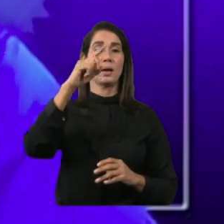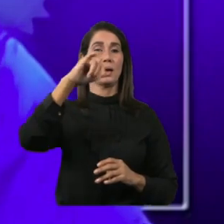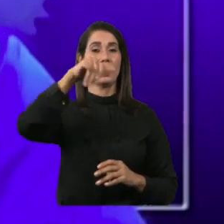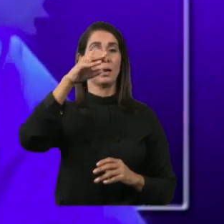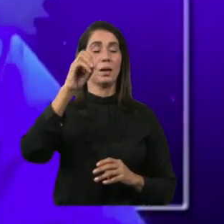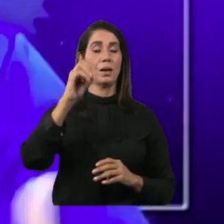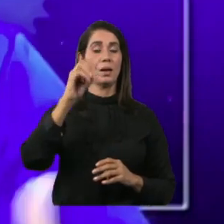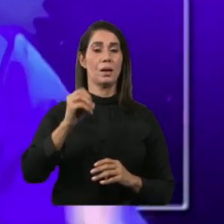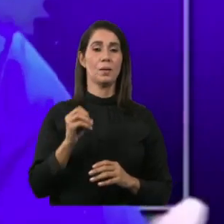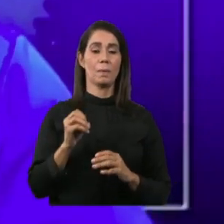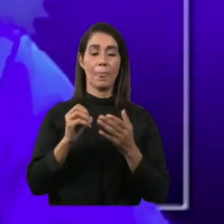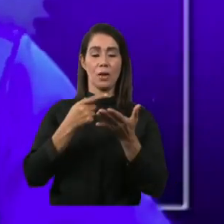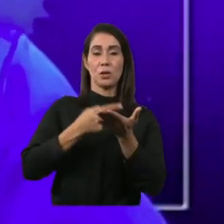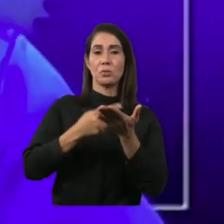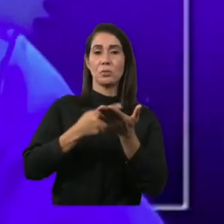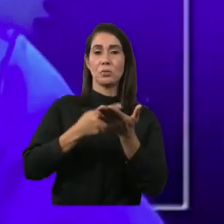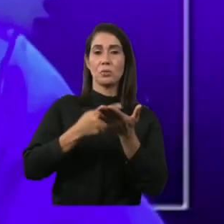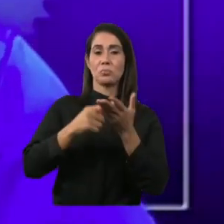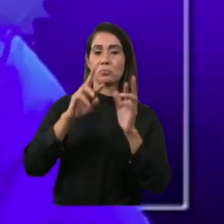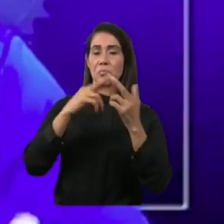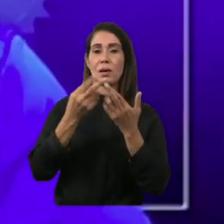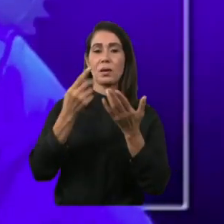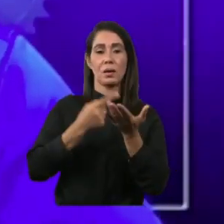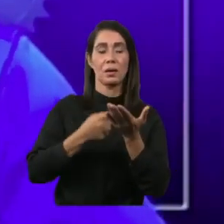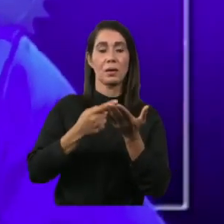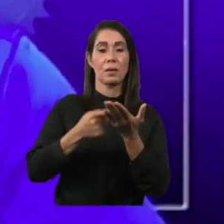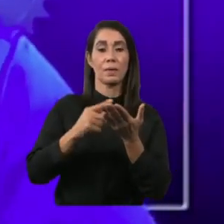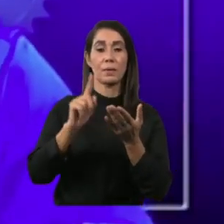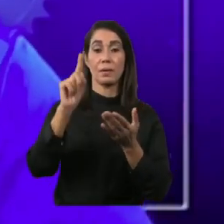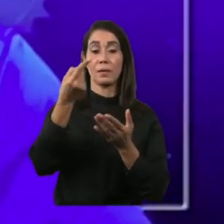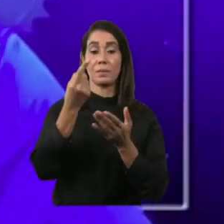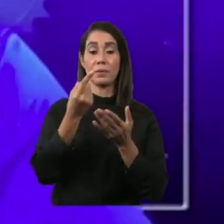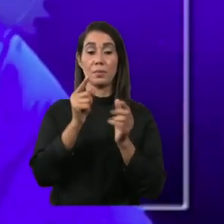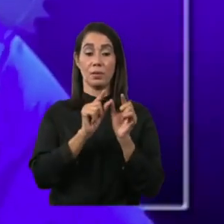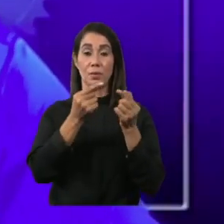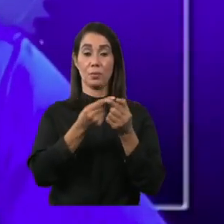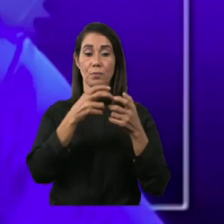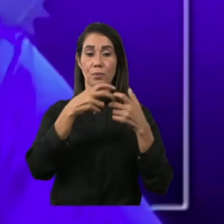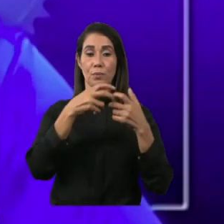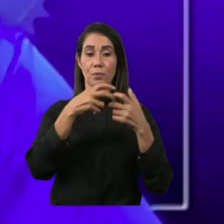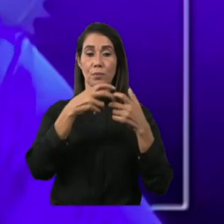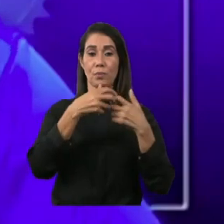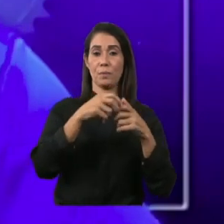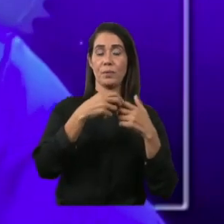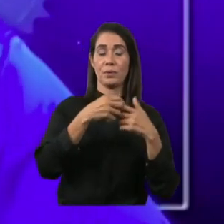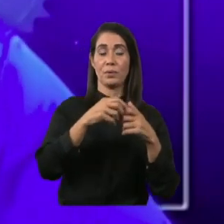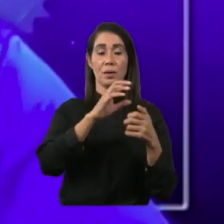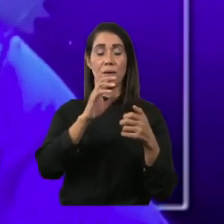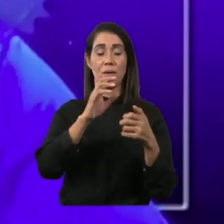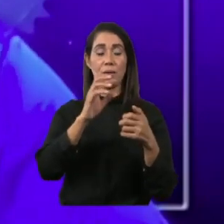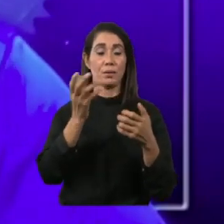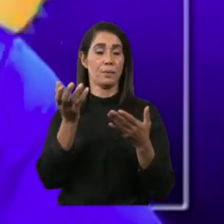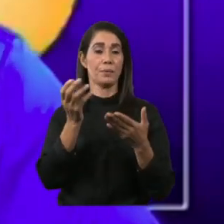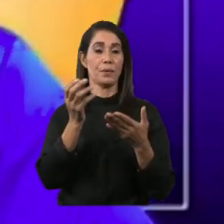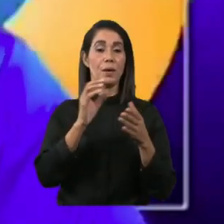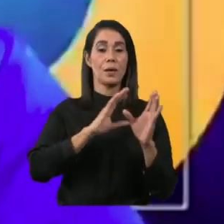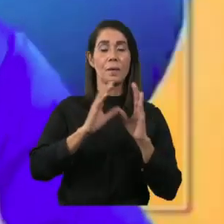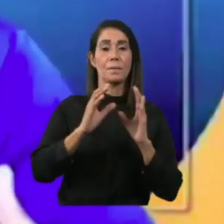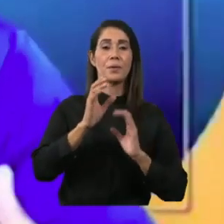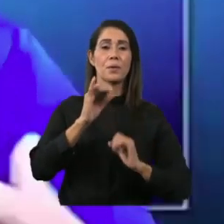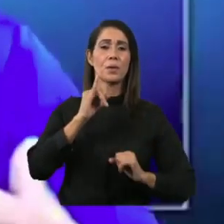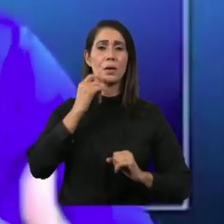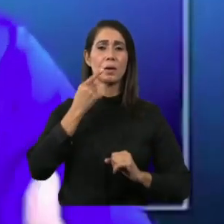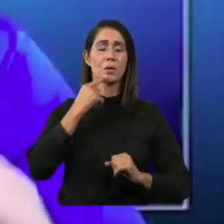activo, participó en una reunión donde estaban los principales actores, empresarios, populares y medios de comunicación.